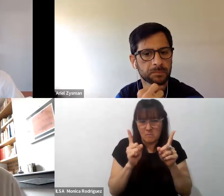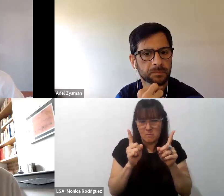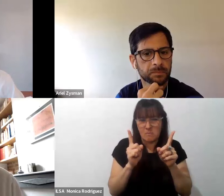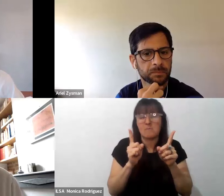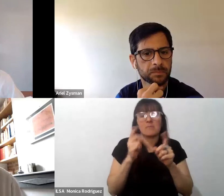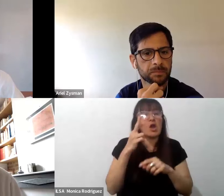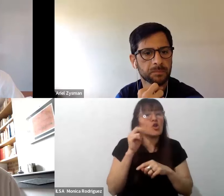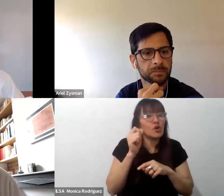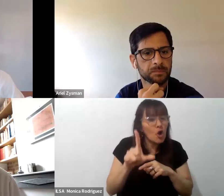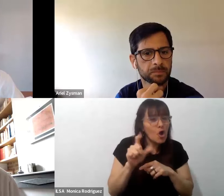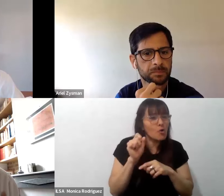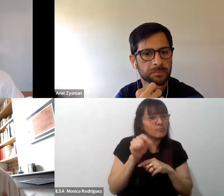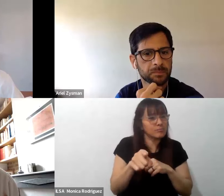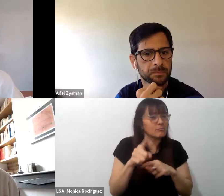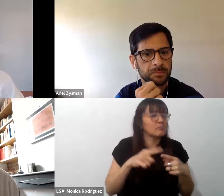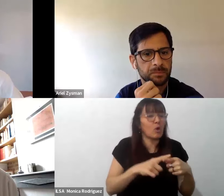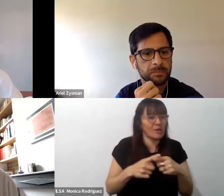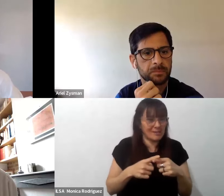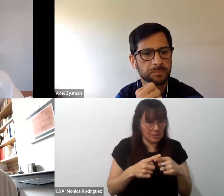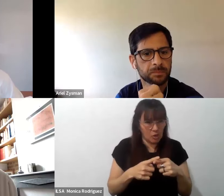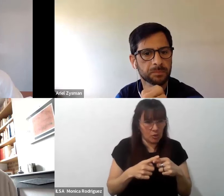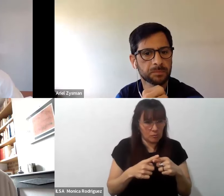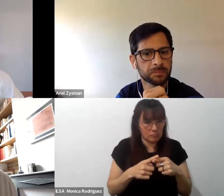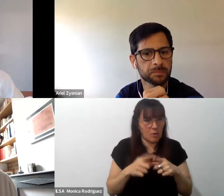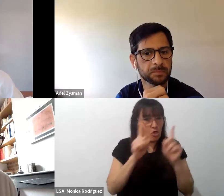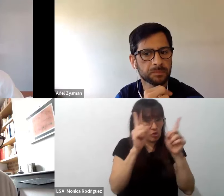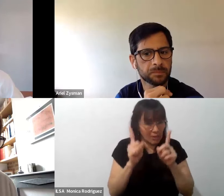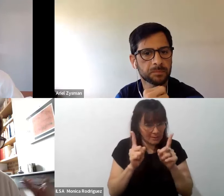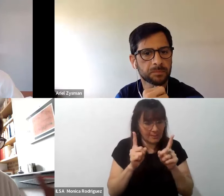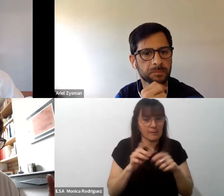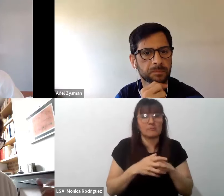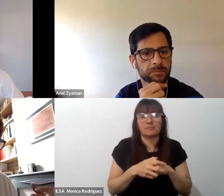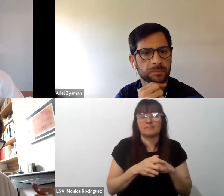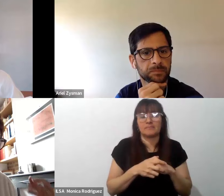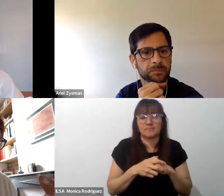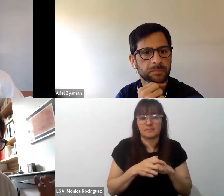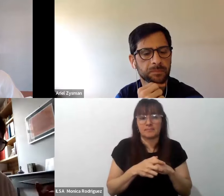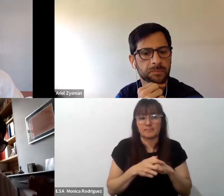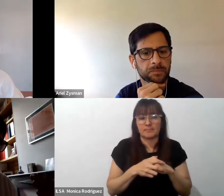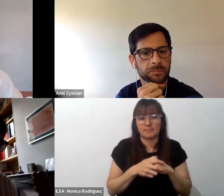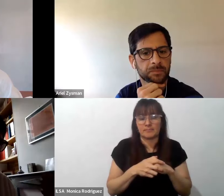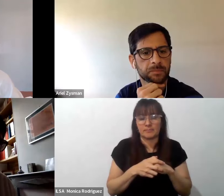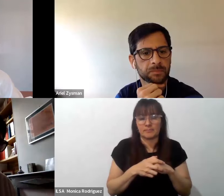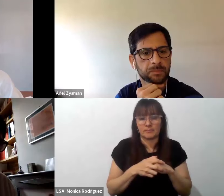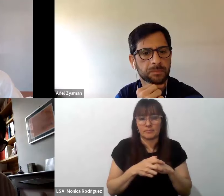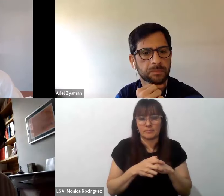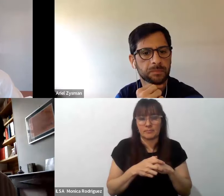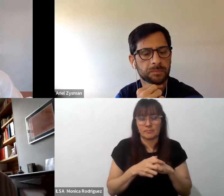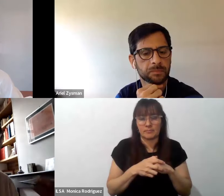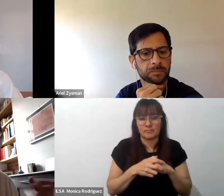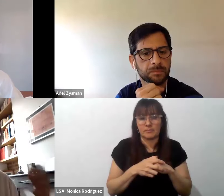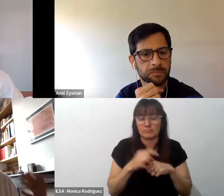eminentemente político en sentido etimológico del término me